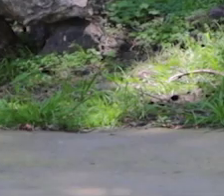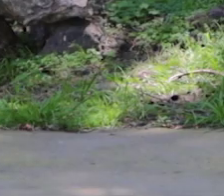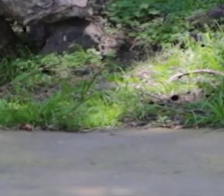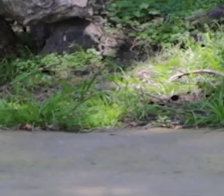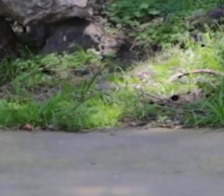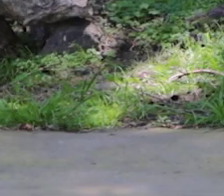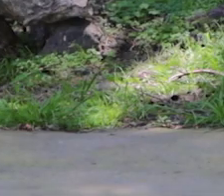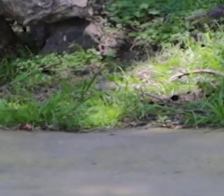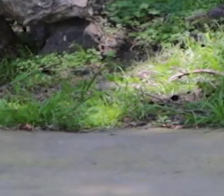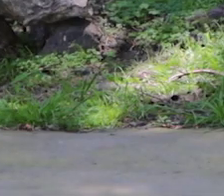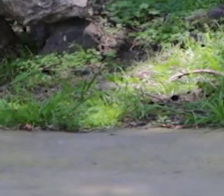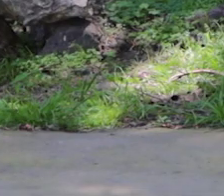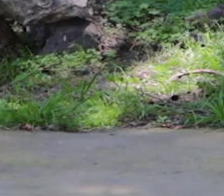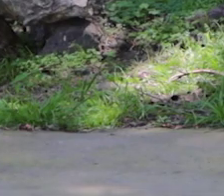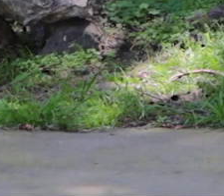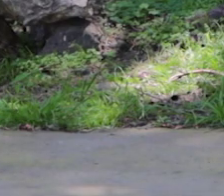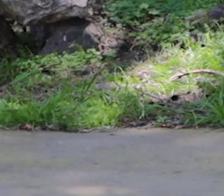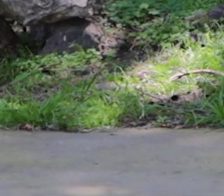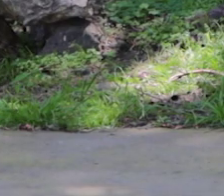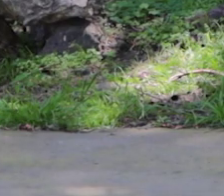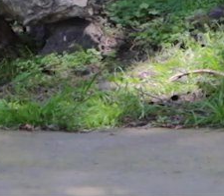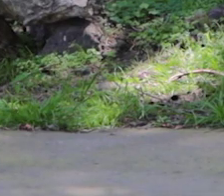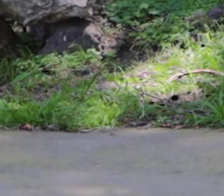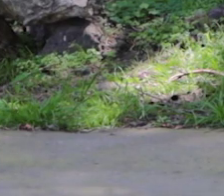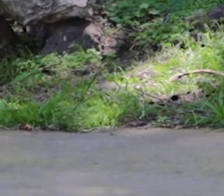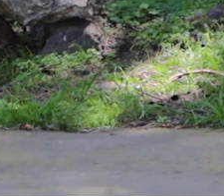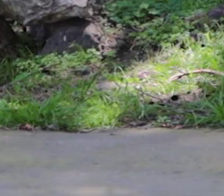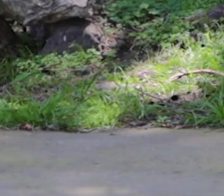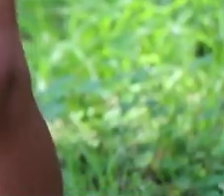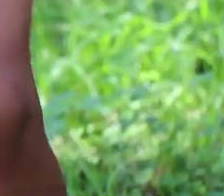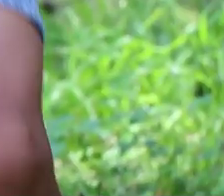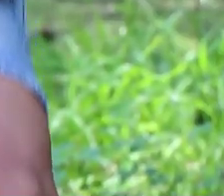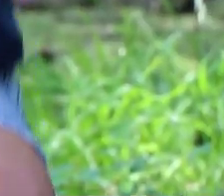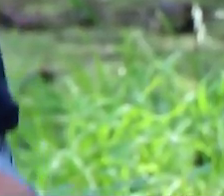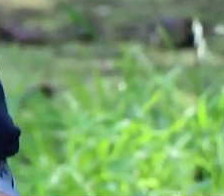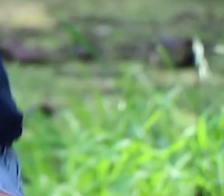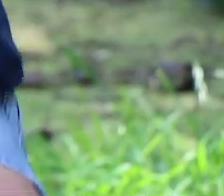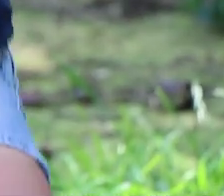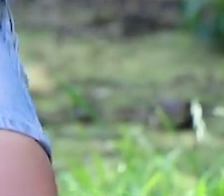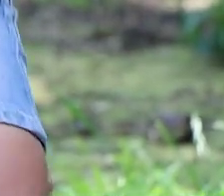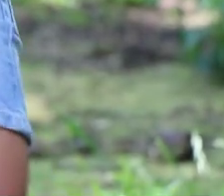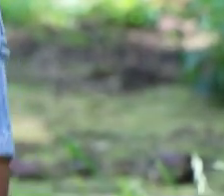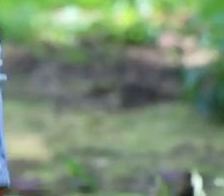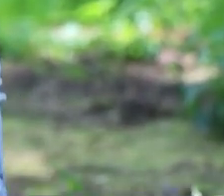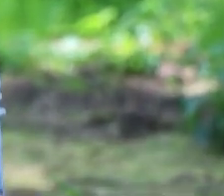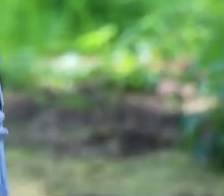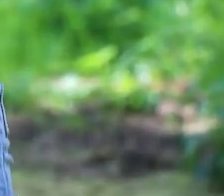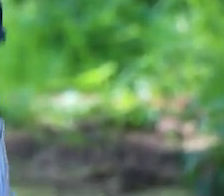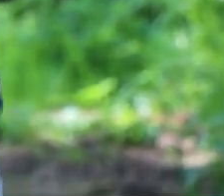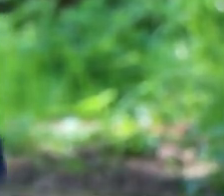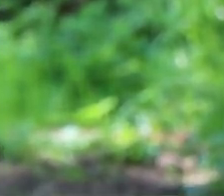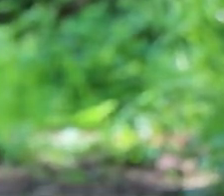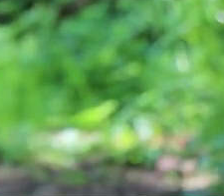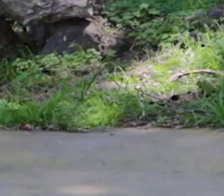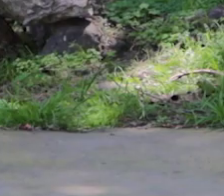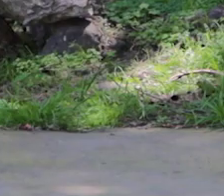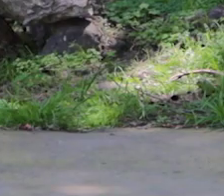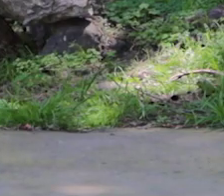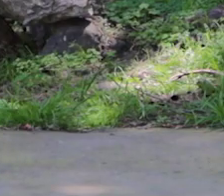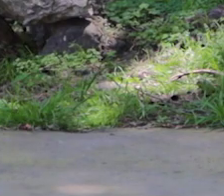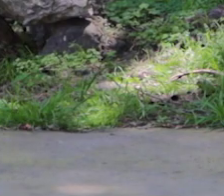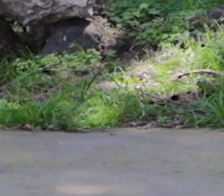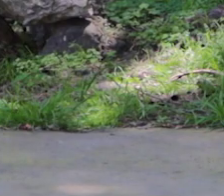Otra más. Bien trabajado. Respira. Bien. Una más. Bien.